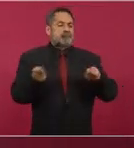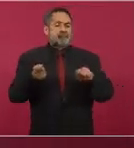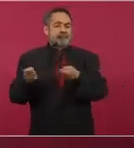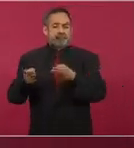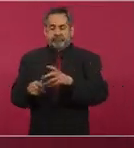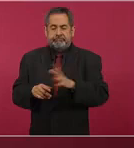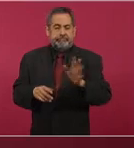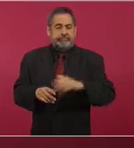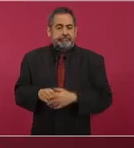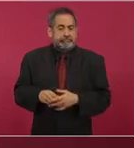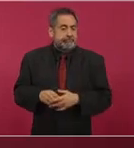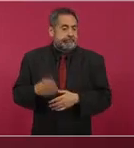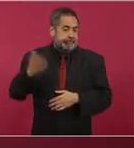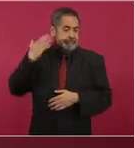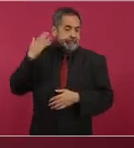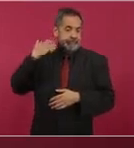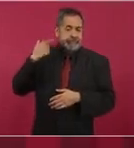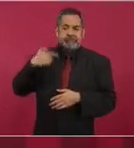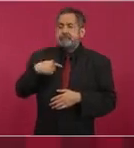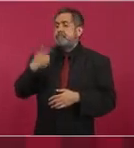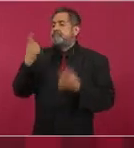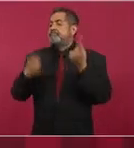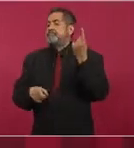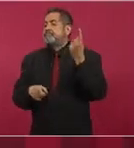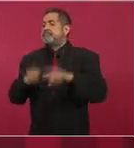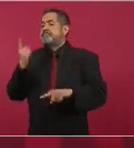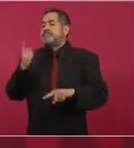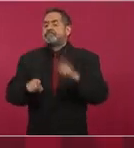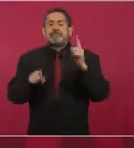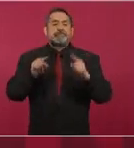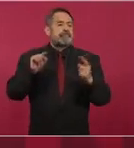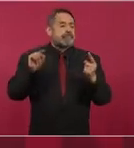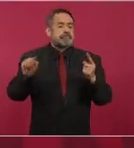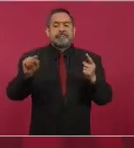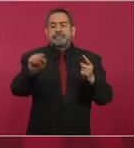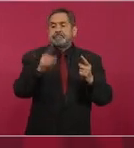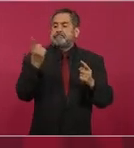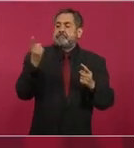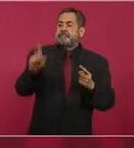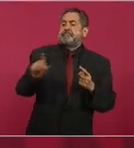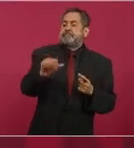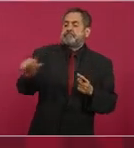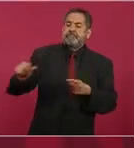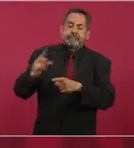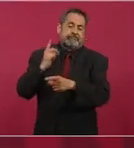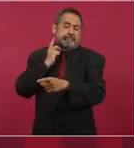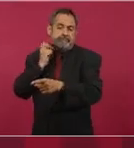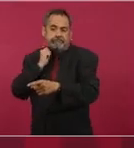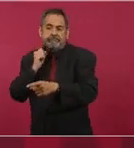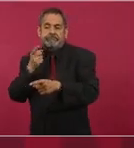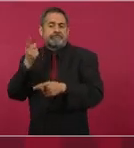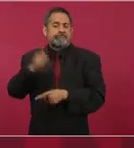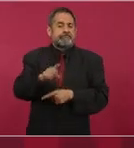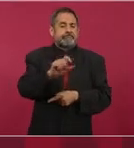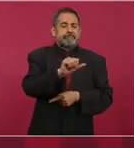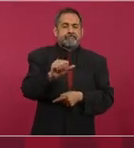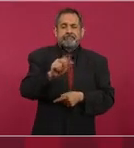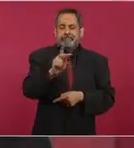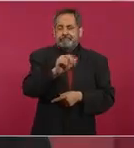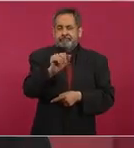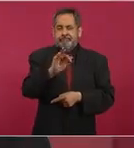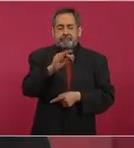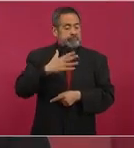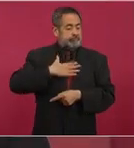dominaba en todos los poderes. Era el poder de los poderes, el